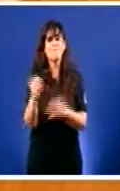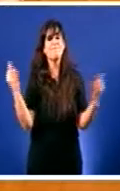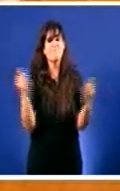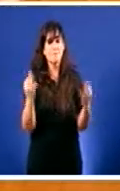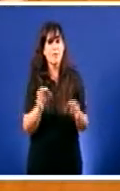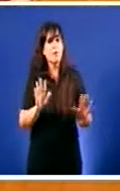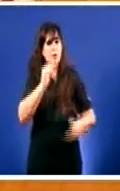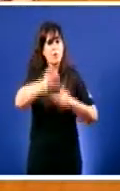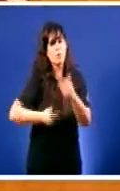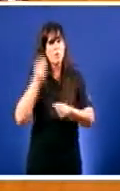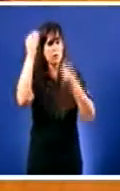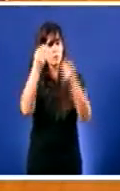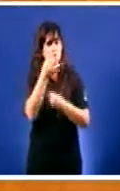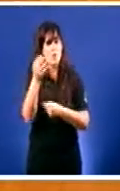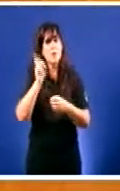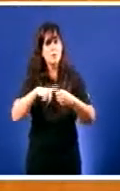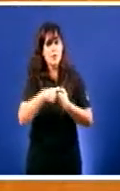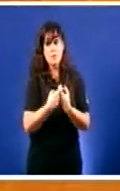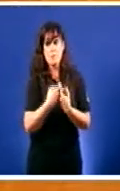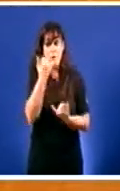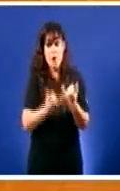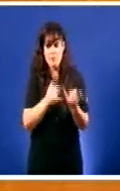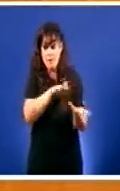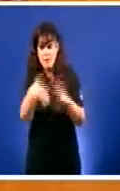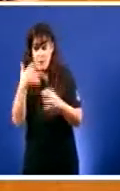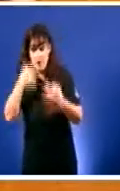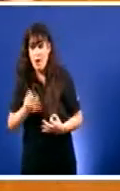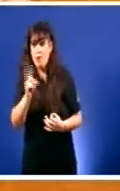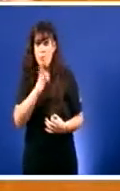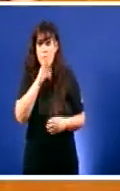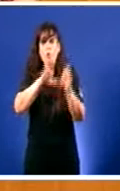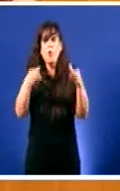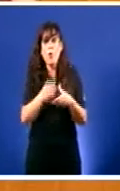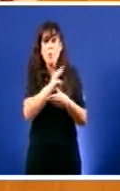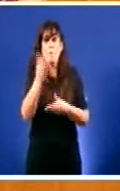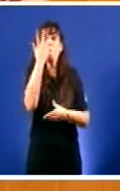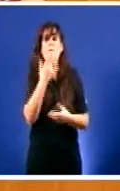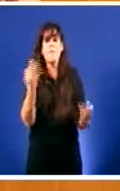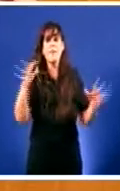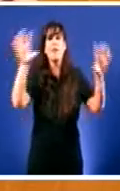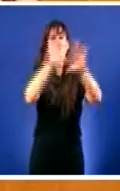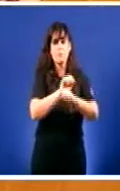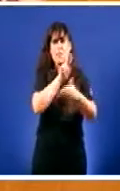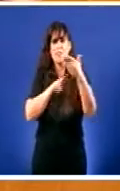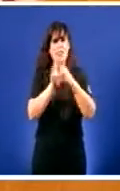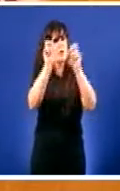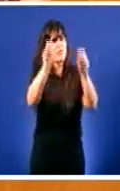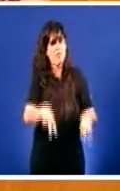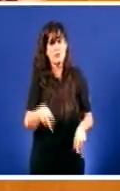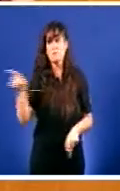e participado Non se diu Porque o Partido Popular Preferiu a opacidade E a falla de transparencia E fixo un exercicio